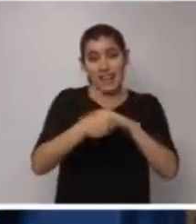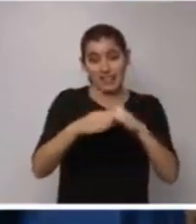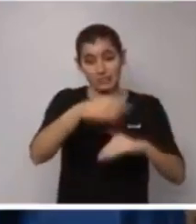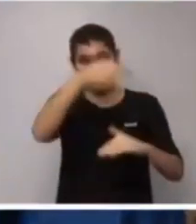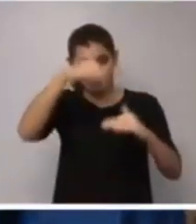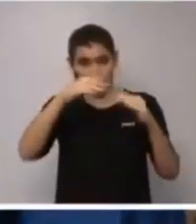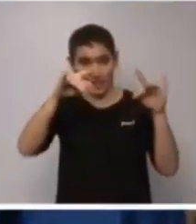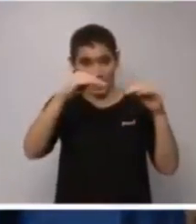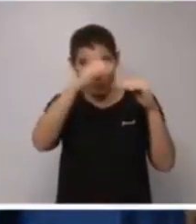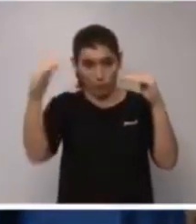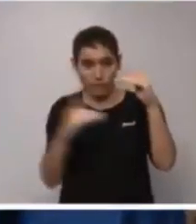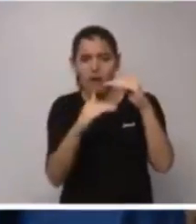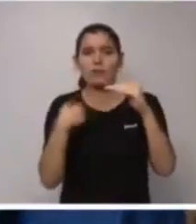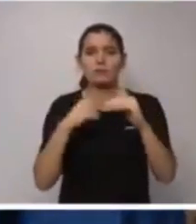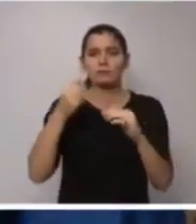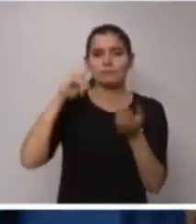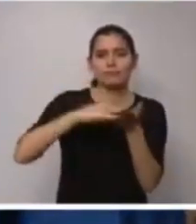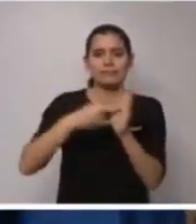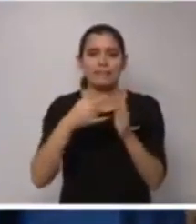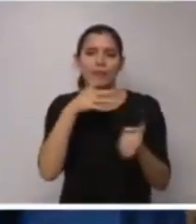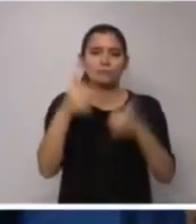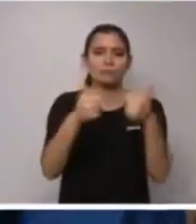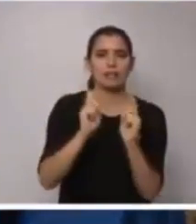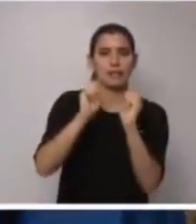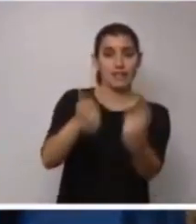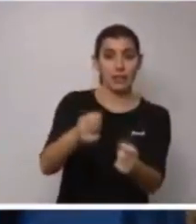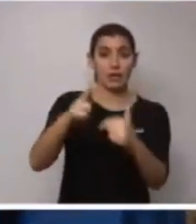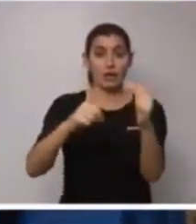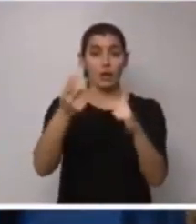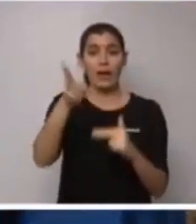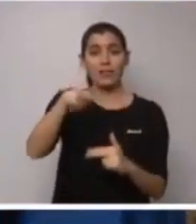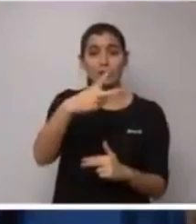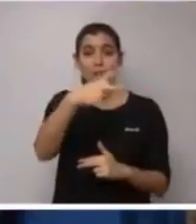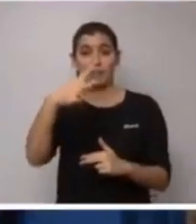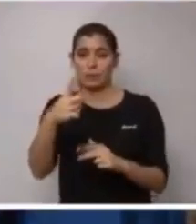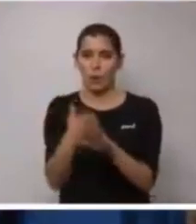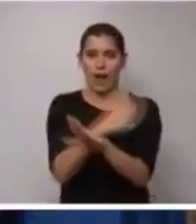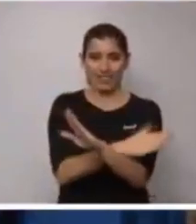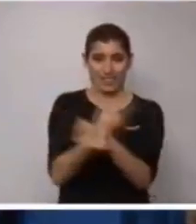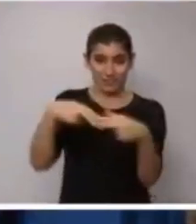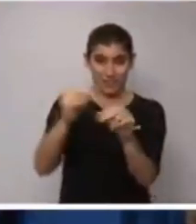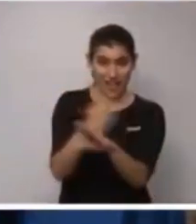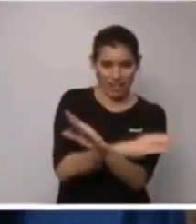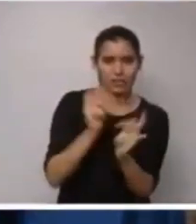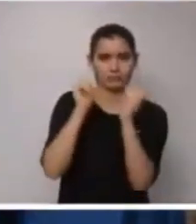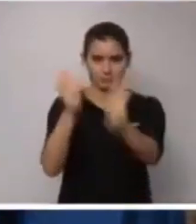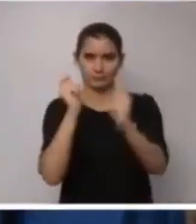y hemos previsto la licitación de las obras antes de finalizar 2021, así como una asignación